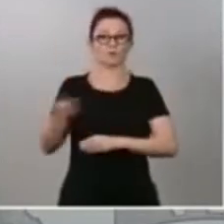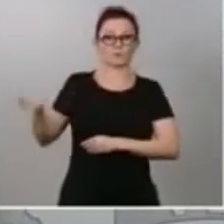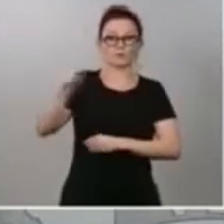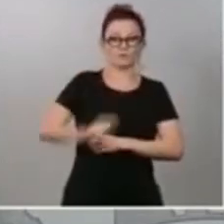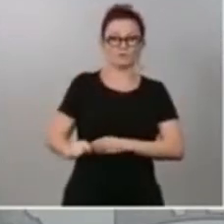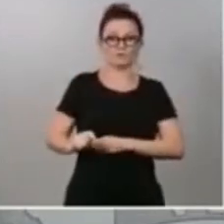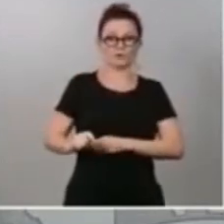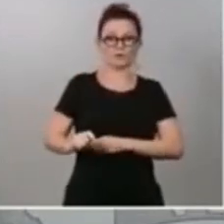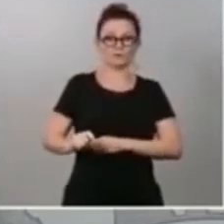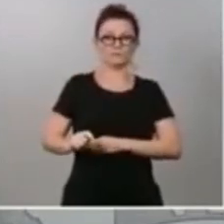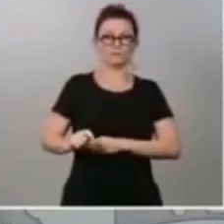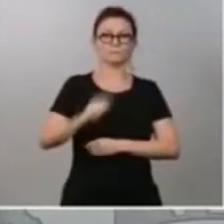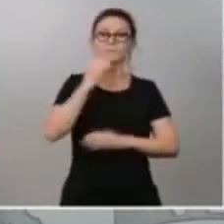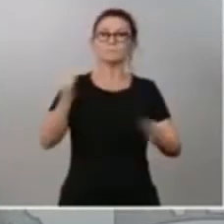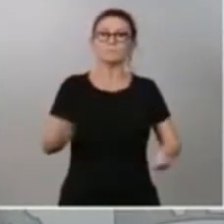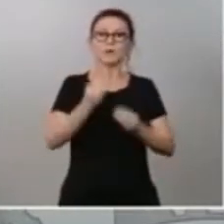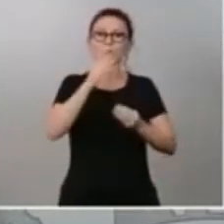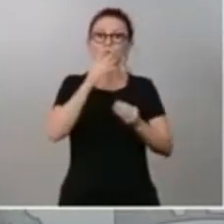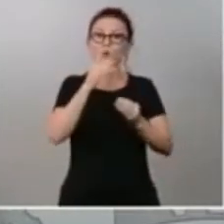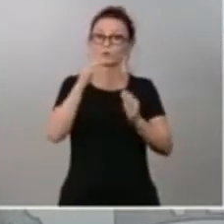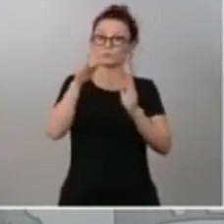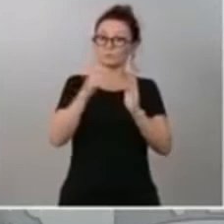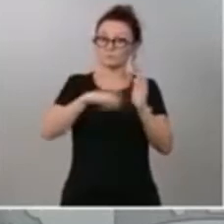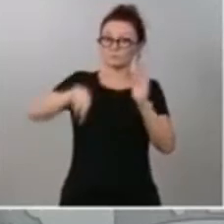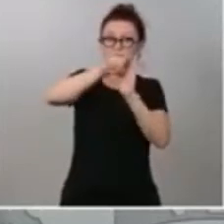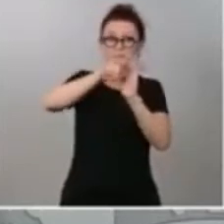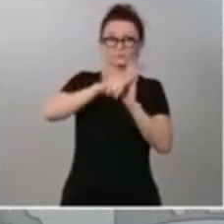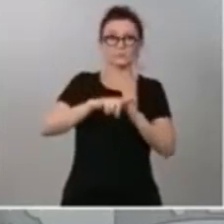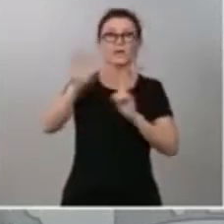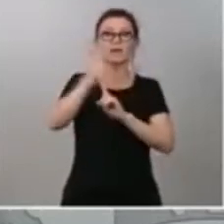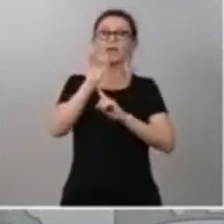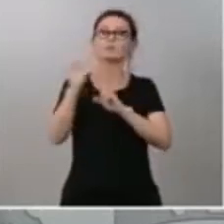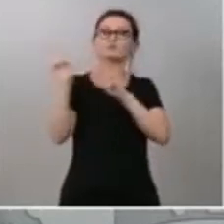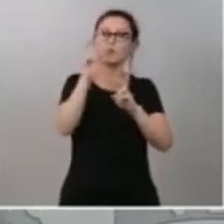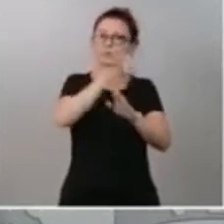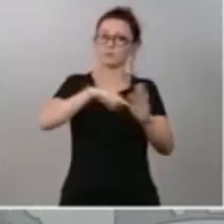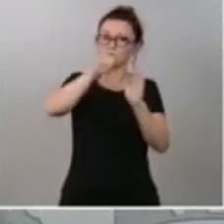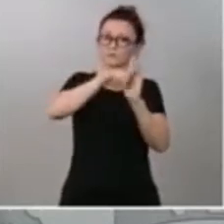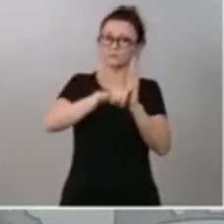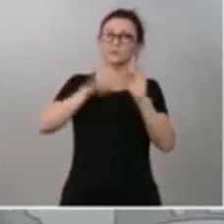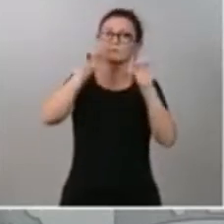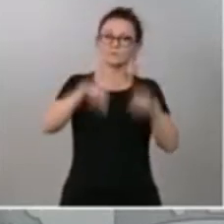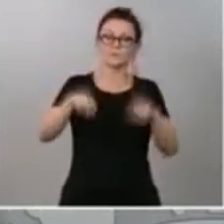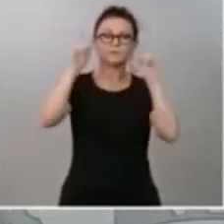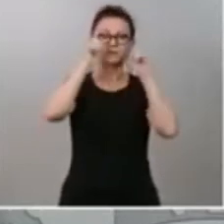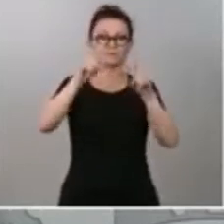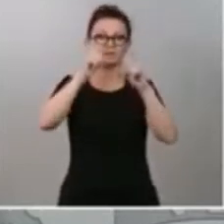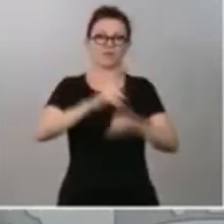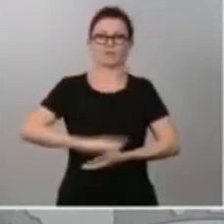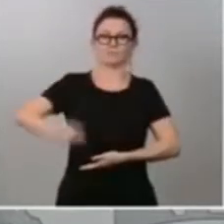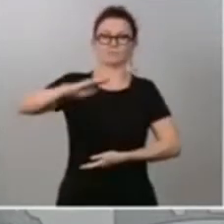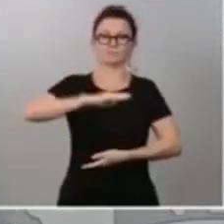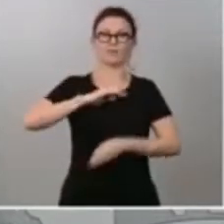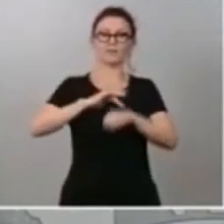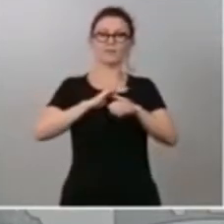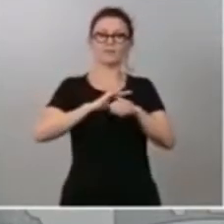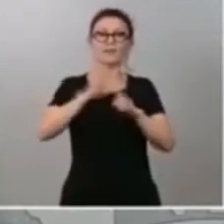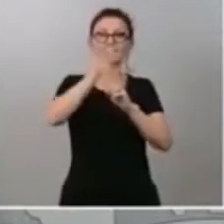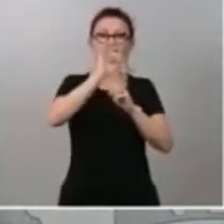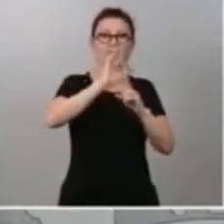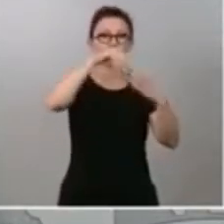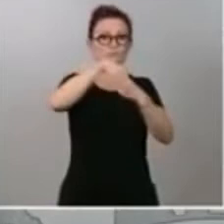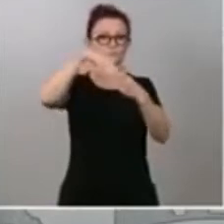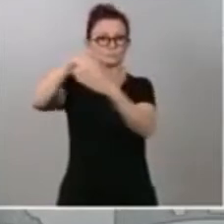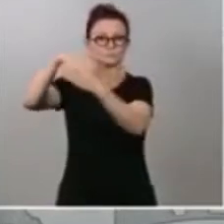nuevos grados de profesiones de futuro, incluye la enseñanza de competencias digitales en todos los grados. Estamos dignificando la formación